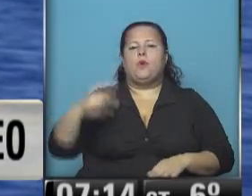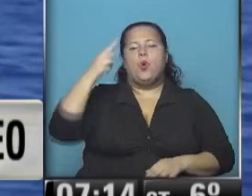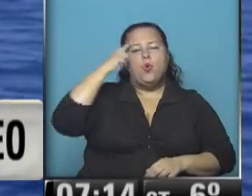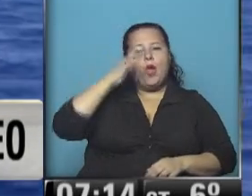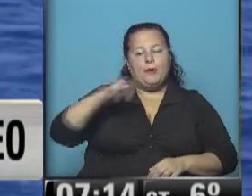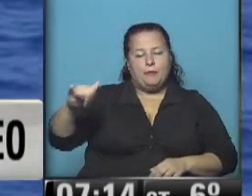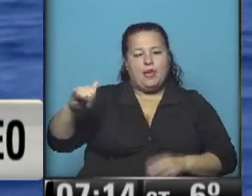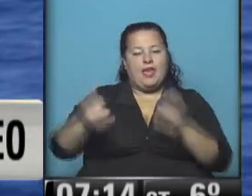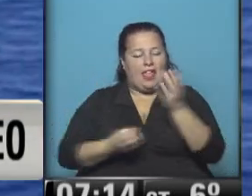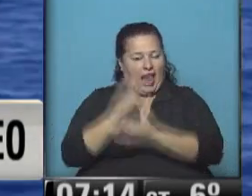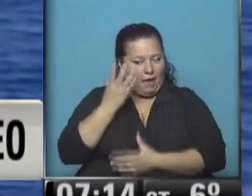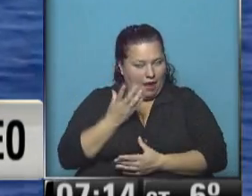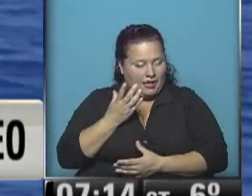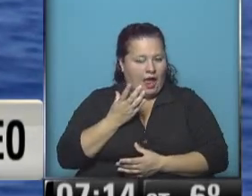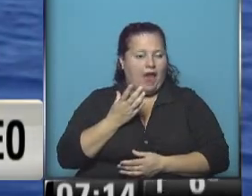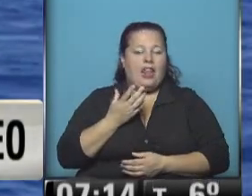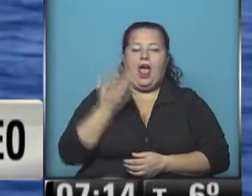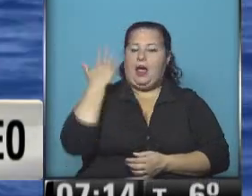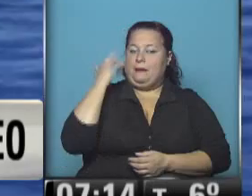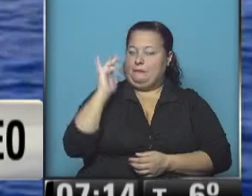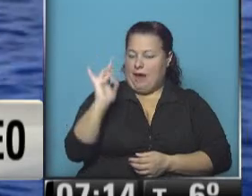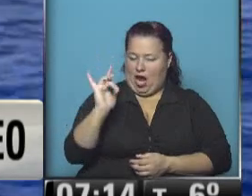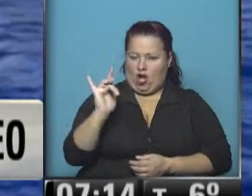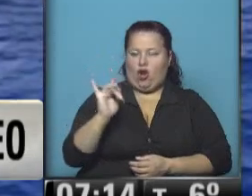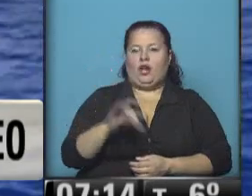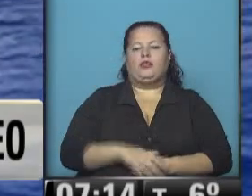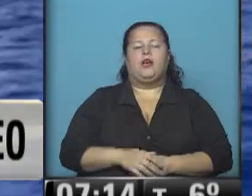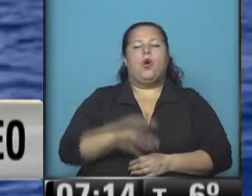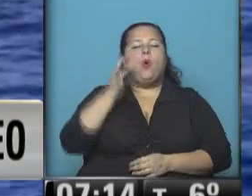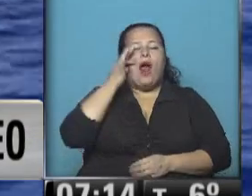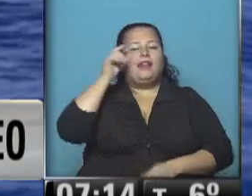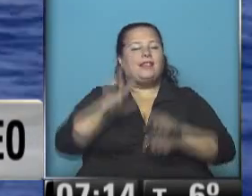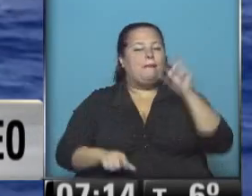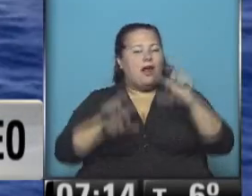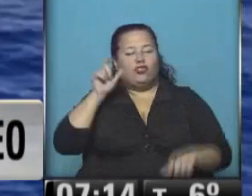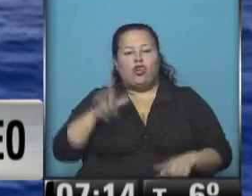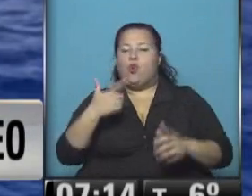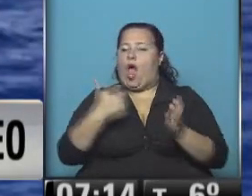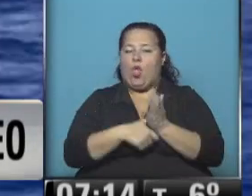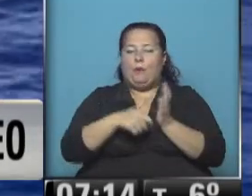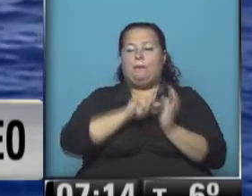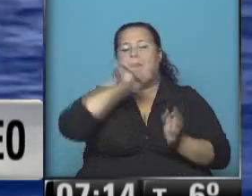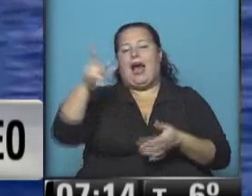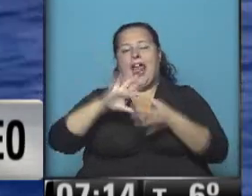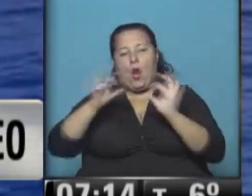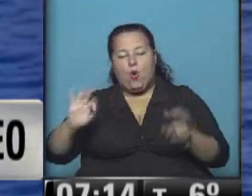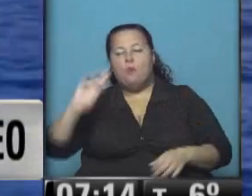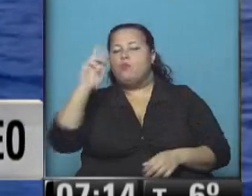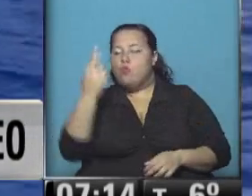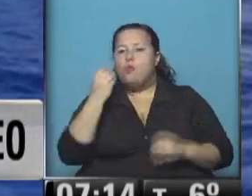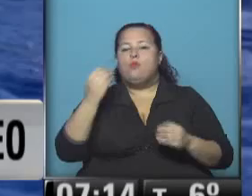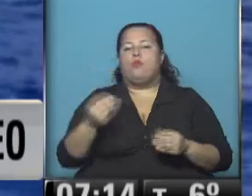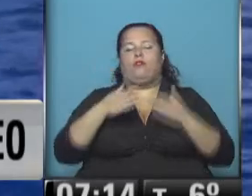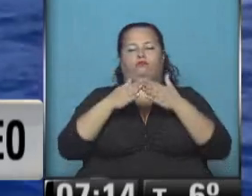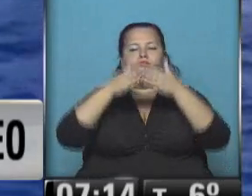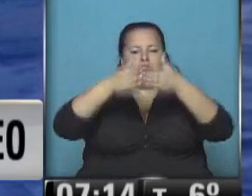.30 de la mañana del día miércoles y 40 ciudadanos que no tenían documentos para ir a Europa murieron después de